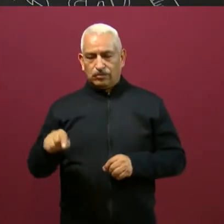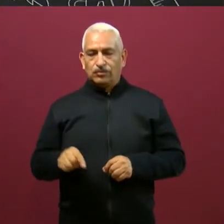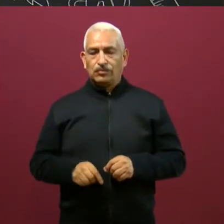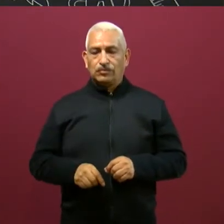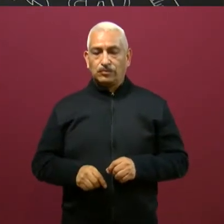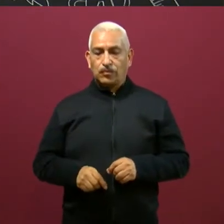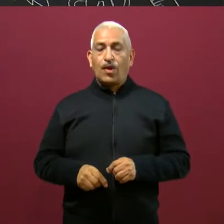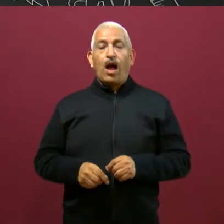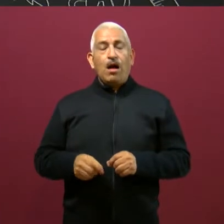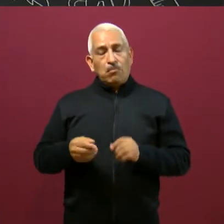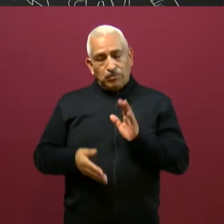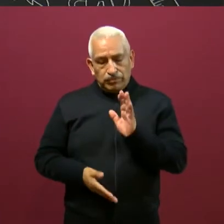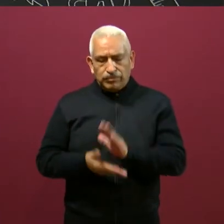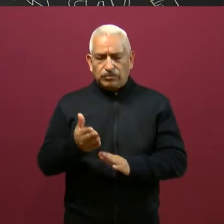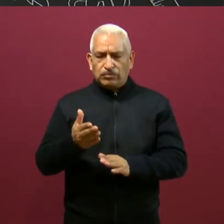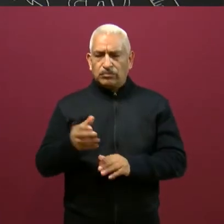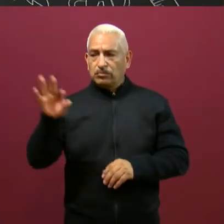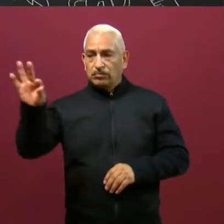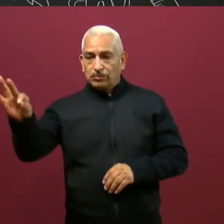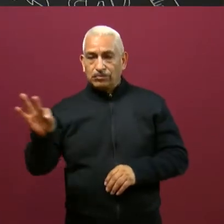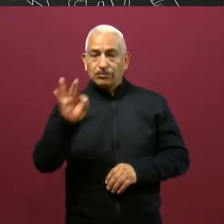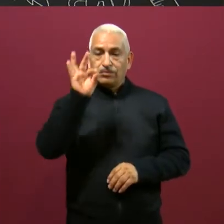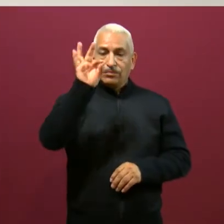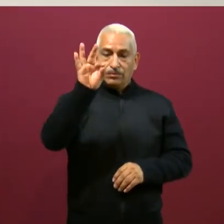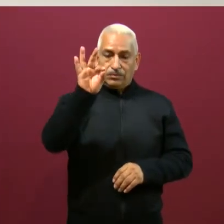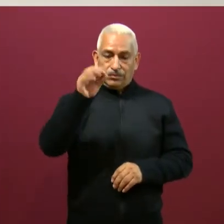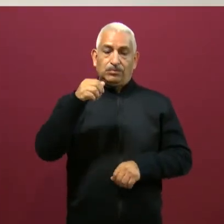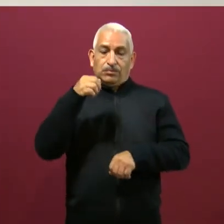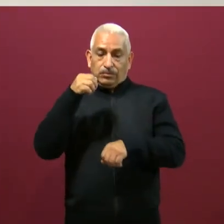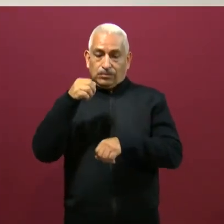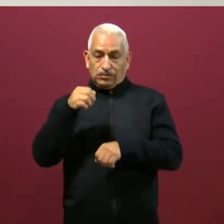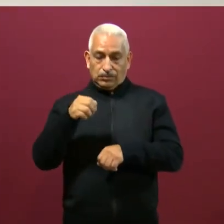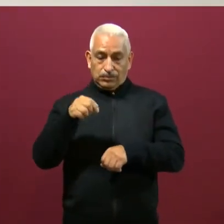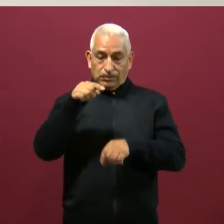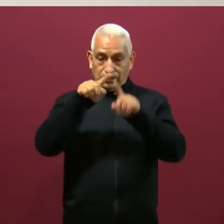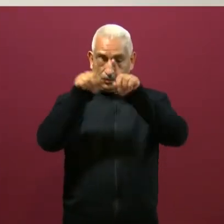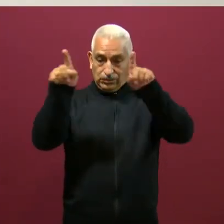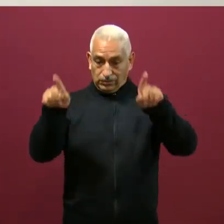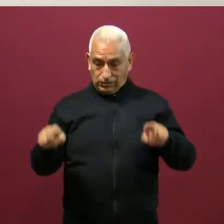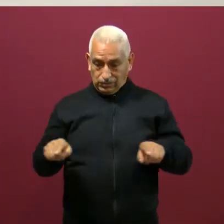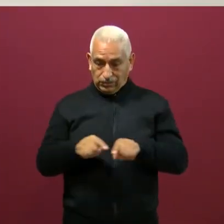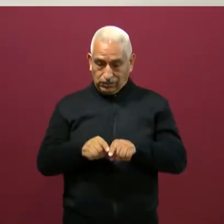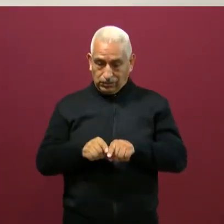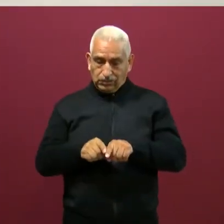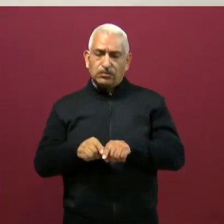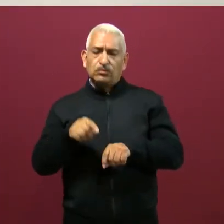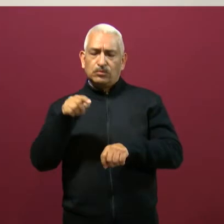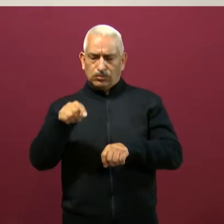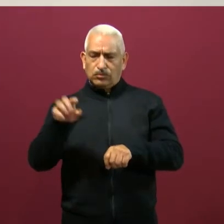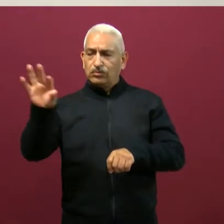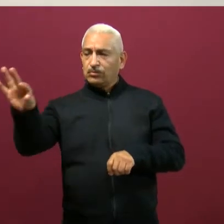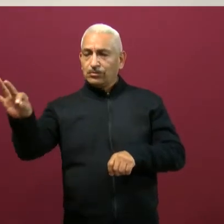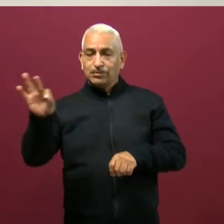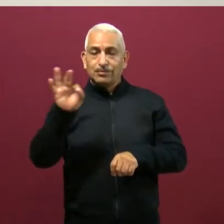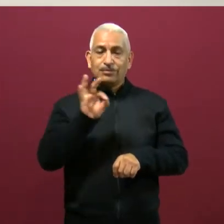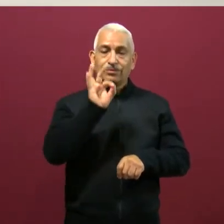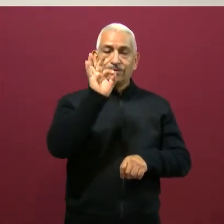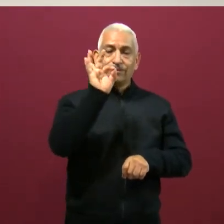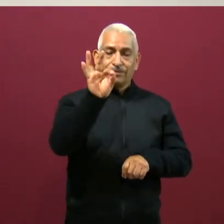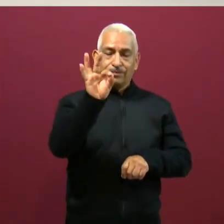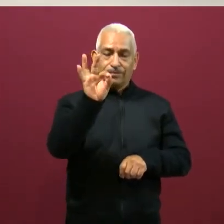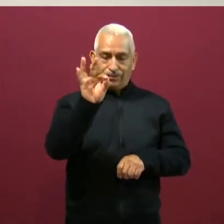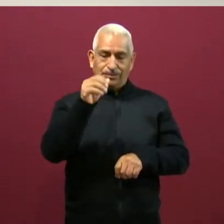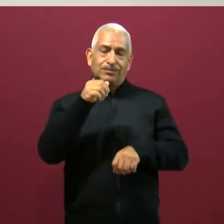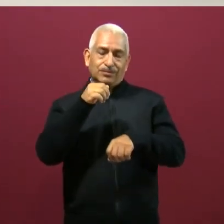en nuestro cuadratín casero las bolas de unicel que serán nuestros